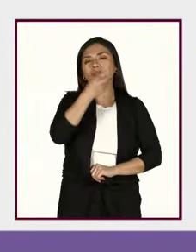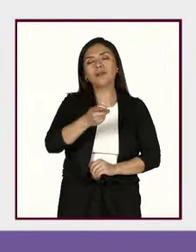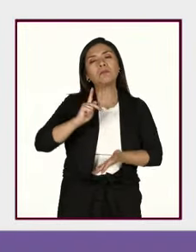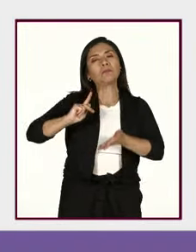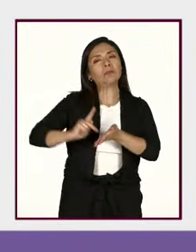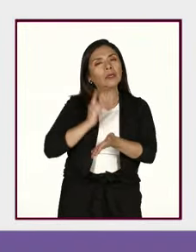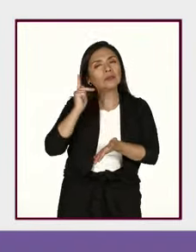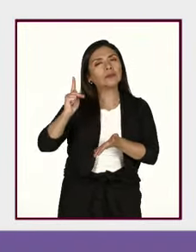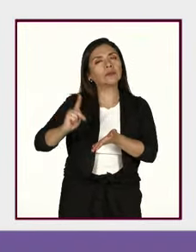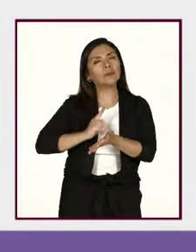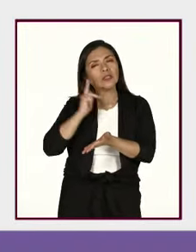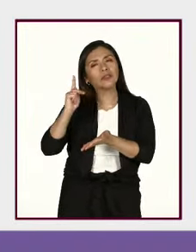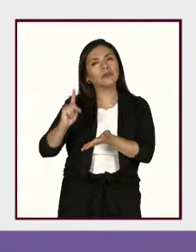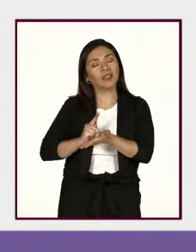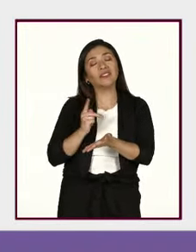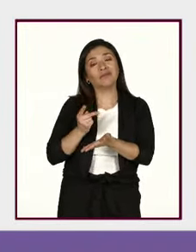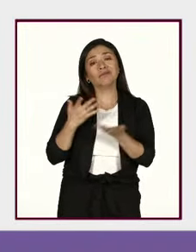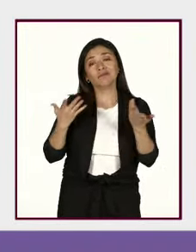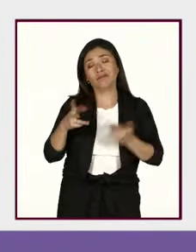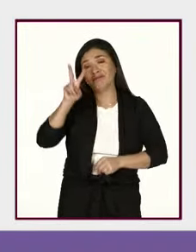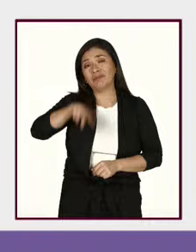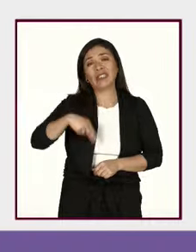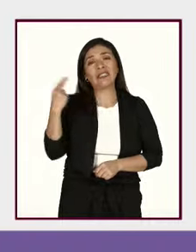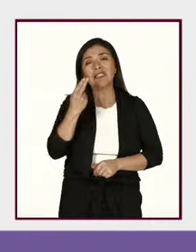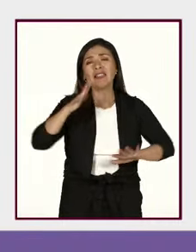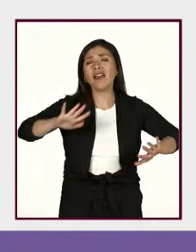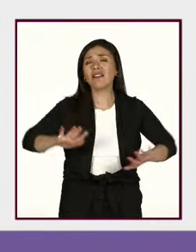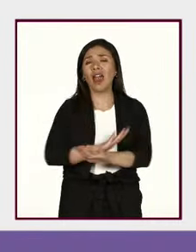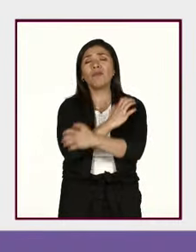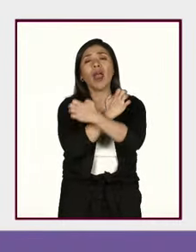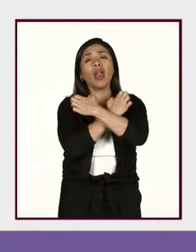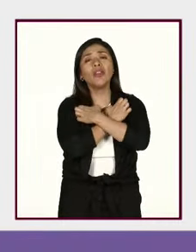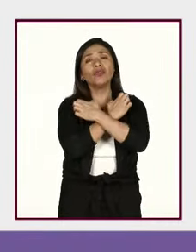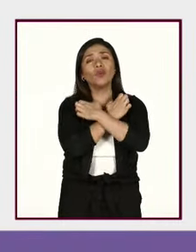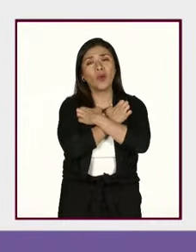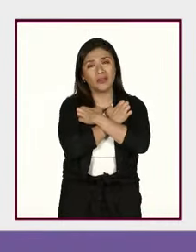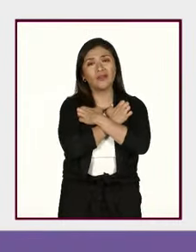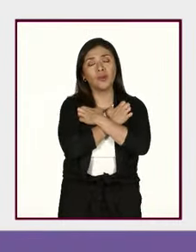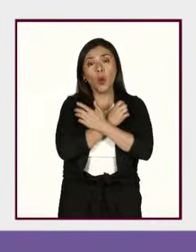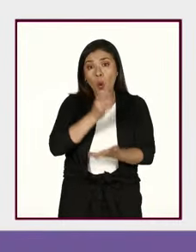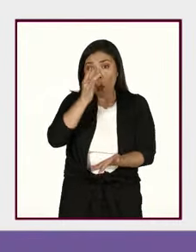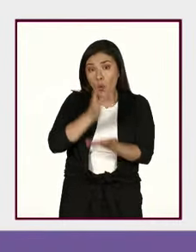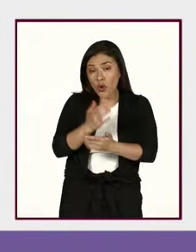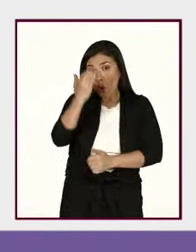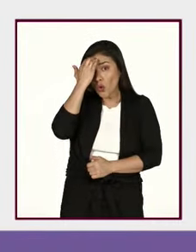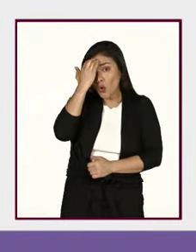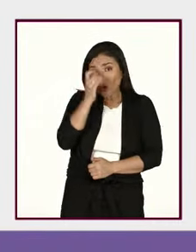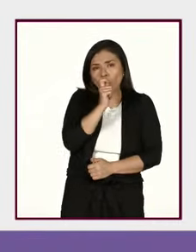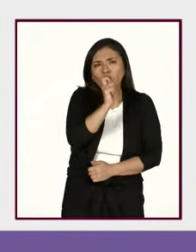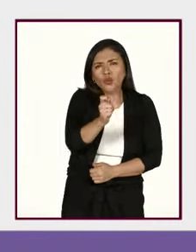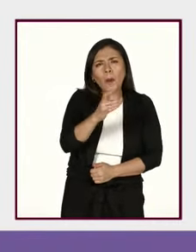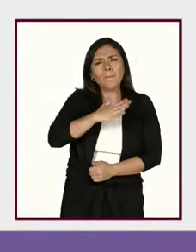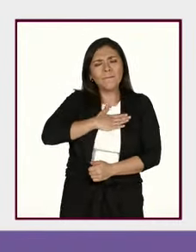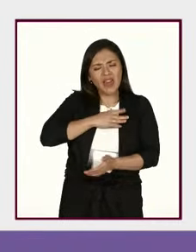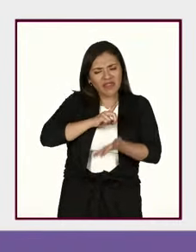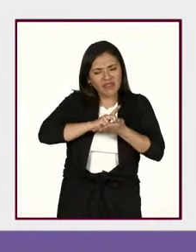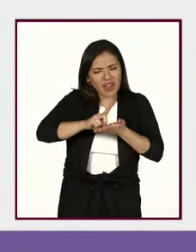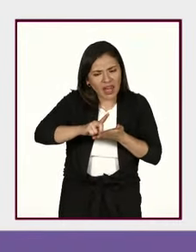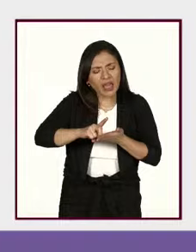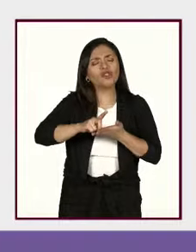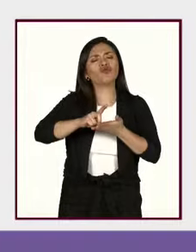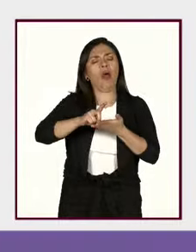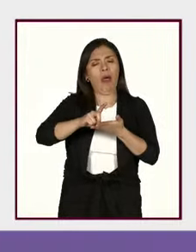y otra y otra vez. Tenemos que reeducarnos. No solo conocer nuestros derechos y los